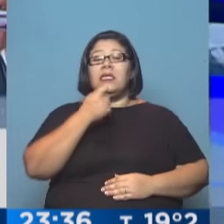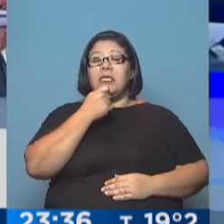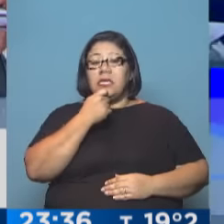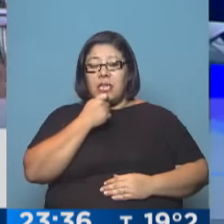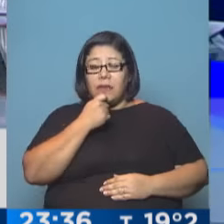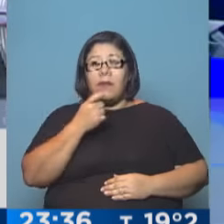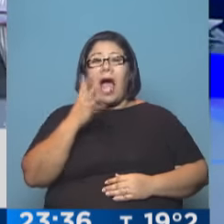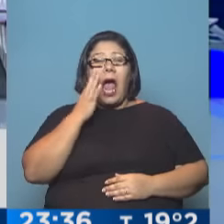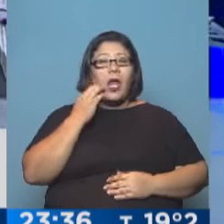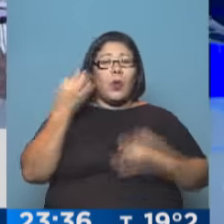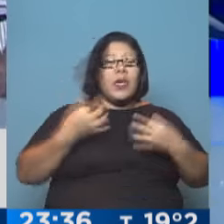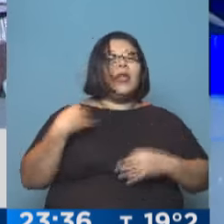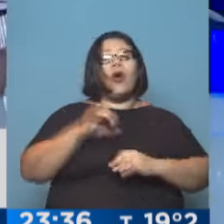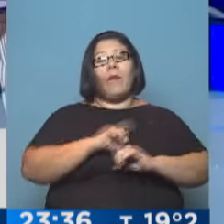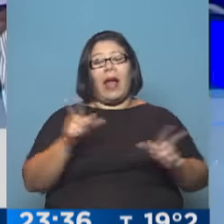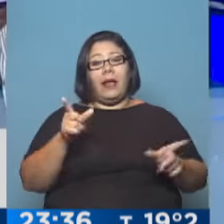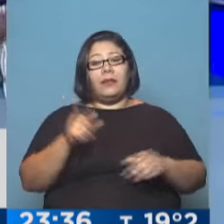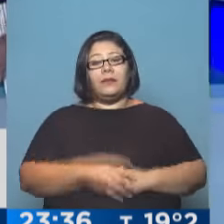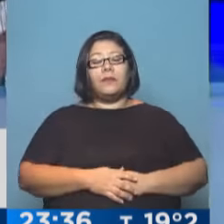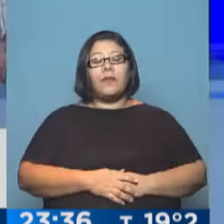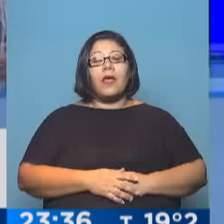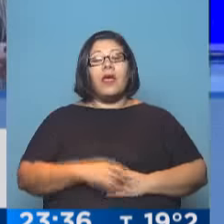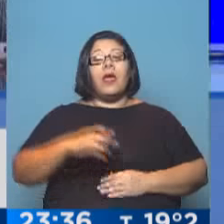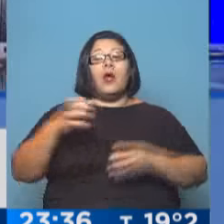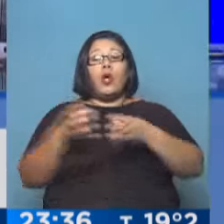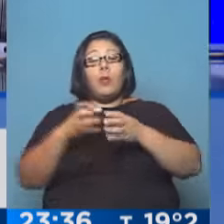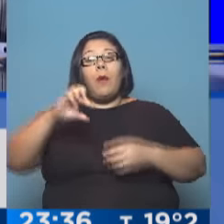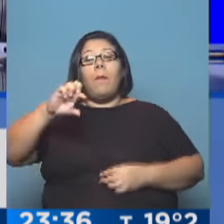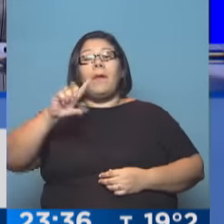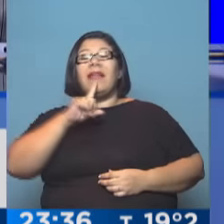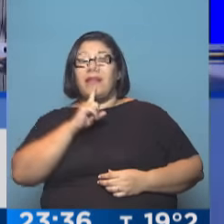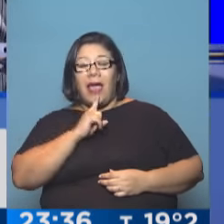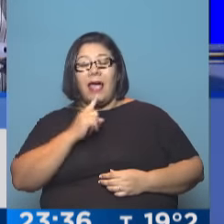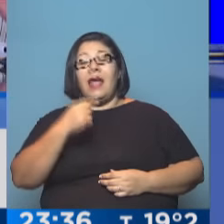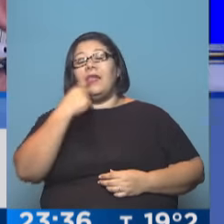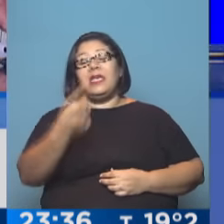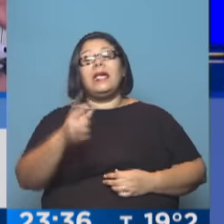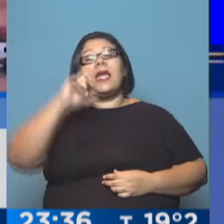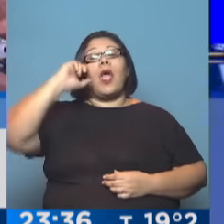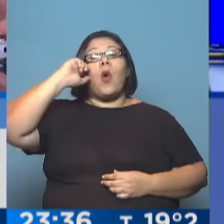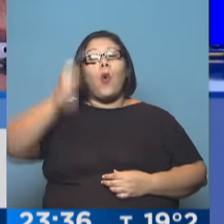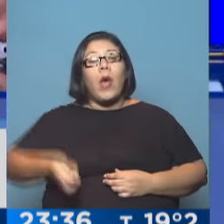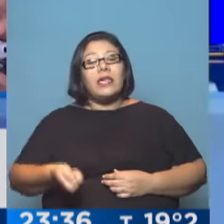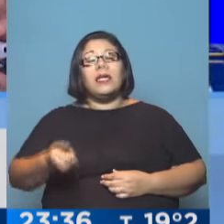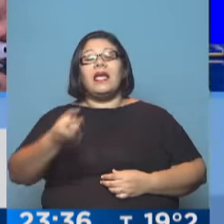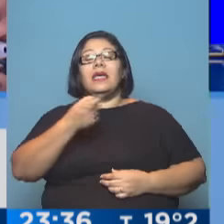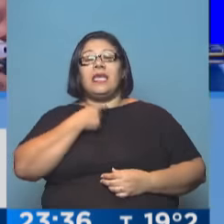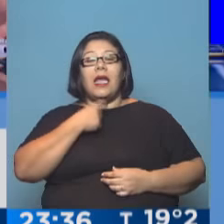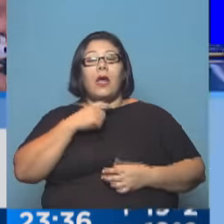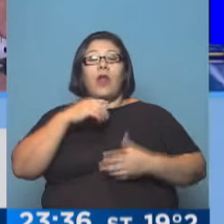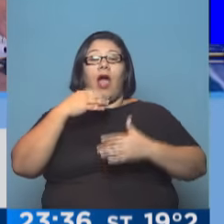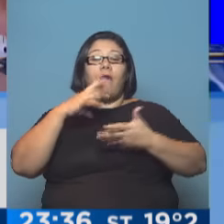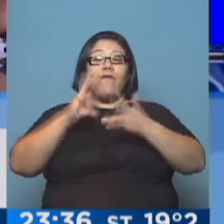decir es una operación. Bueno, desde el PT lo que dicen Pablo es que esto es una operación, que el juez está tratando de espectacularizar todo un procedimiento que está